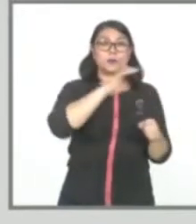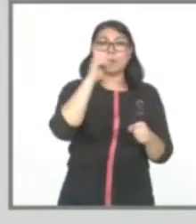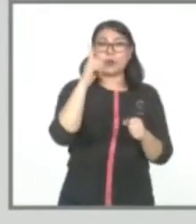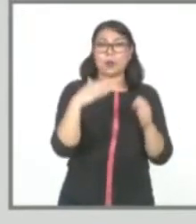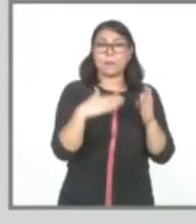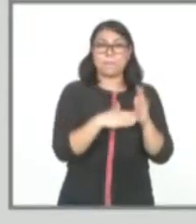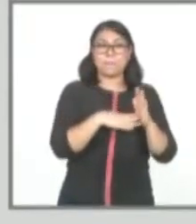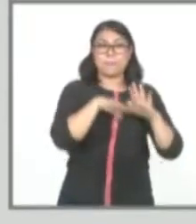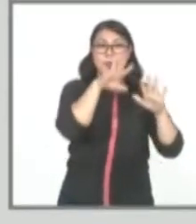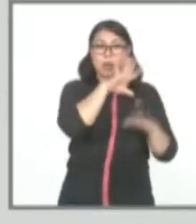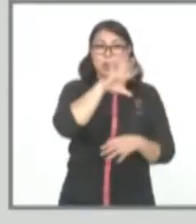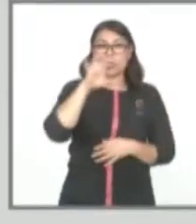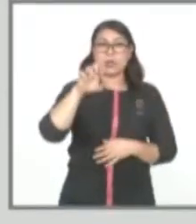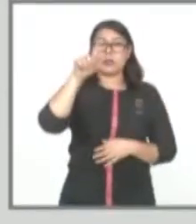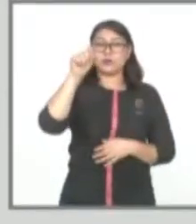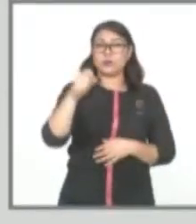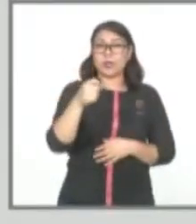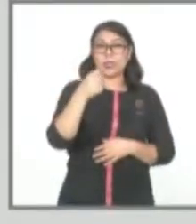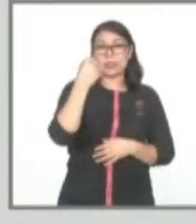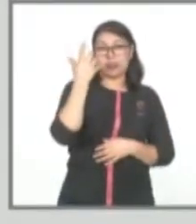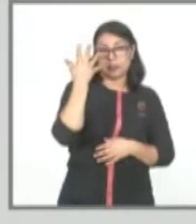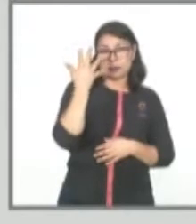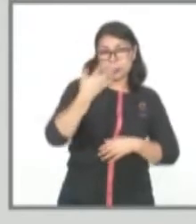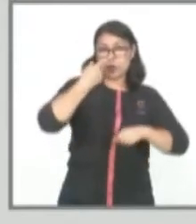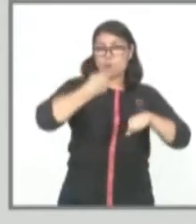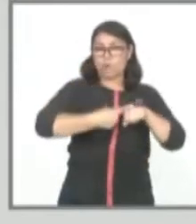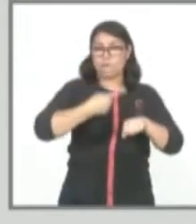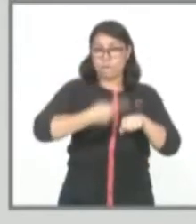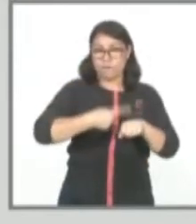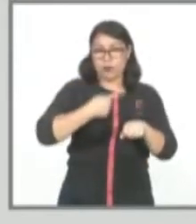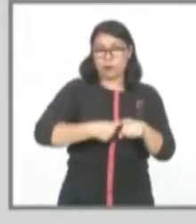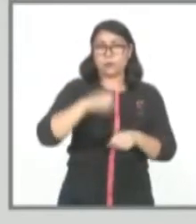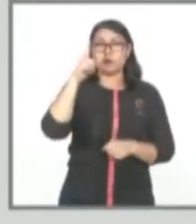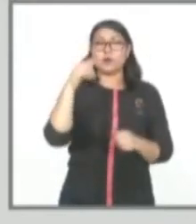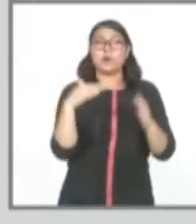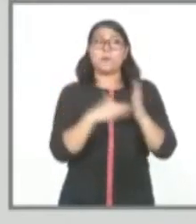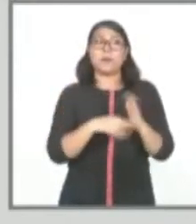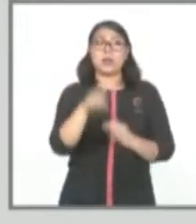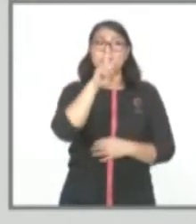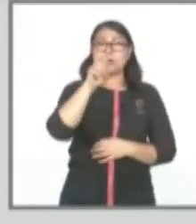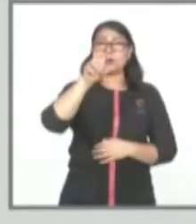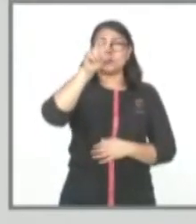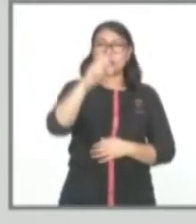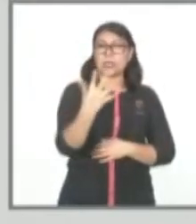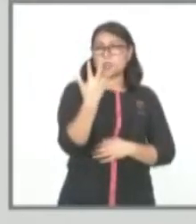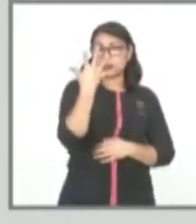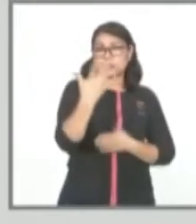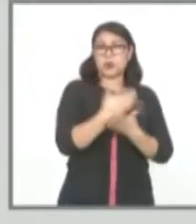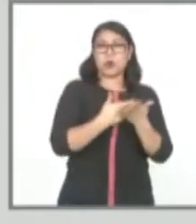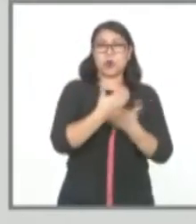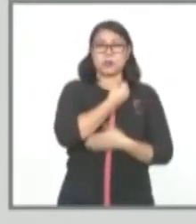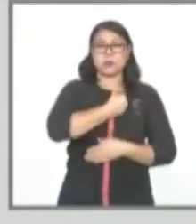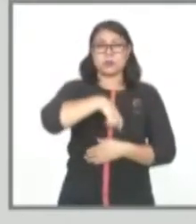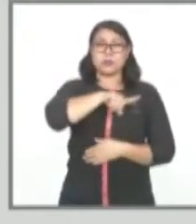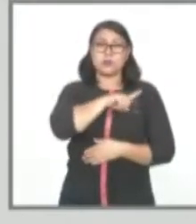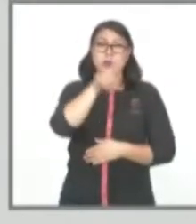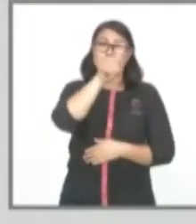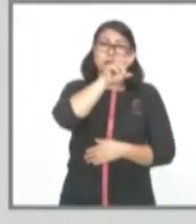1.527 casos confirmados, con 1.235 casos recuperados y